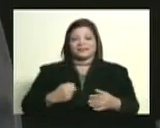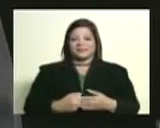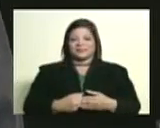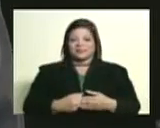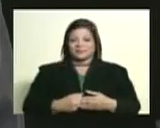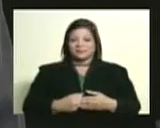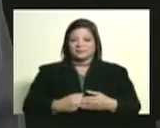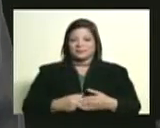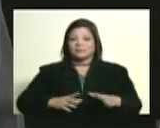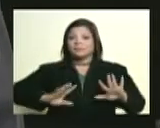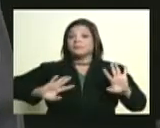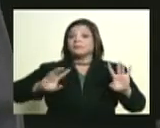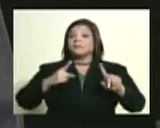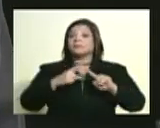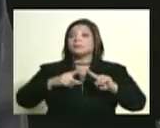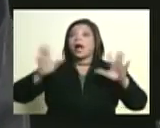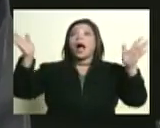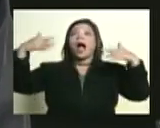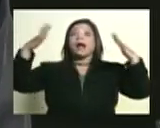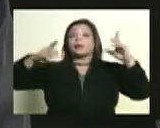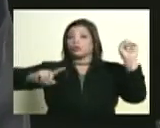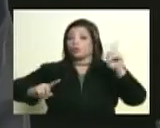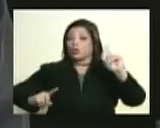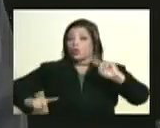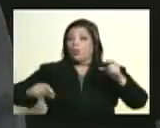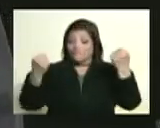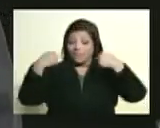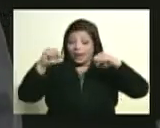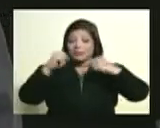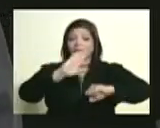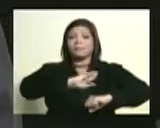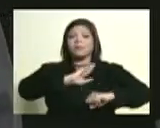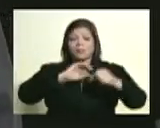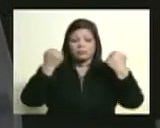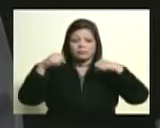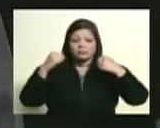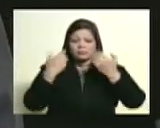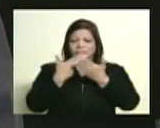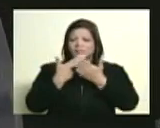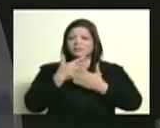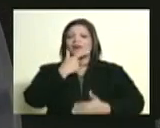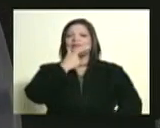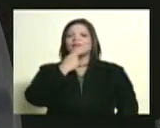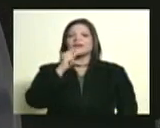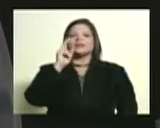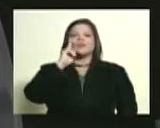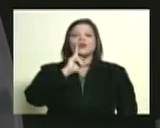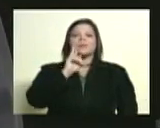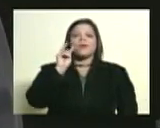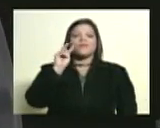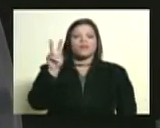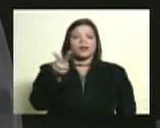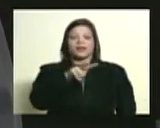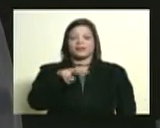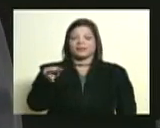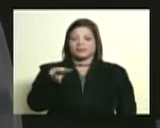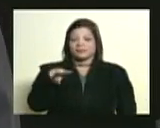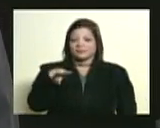pero las leyes no en el aire sino las leyes desde la práctica por eso tú ves a Bolívar que va